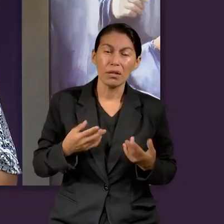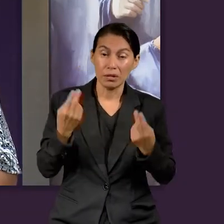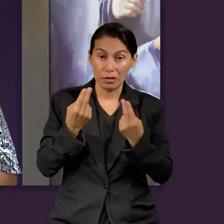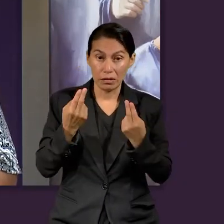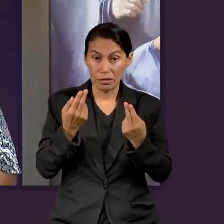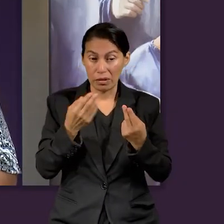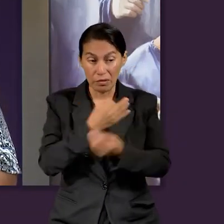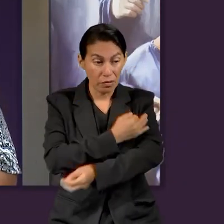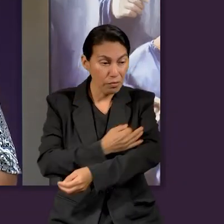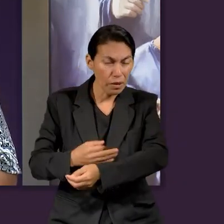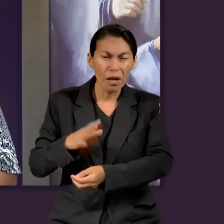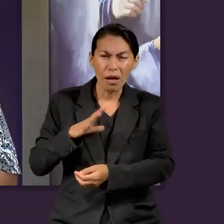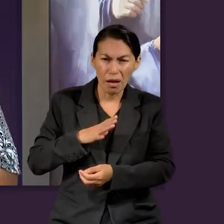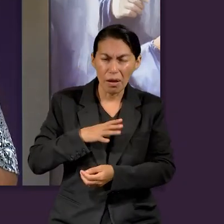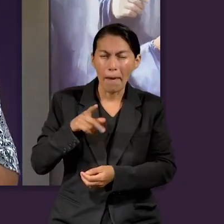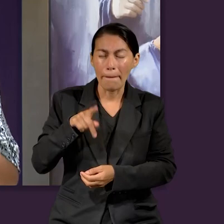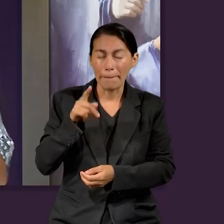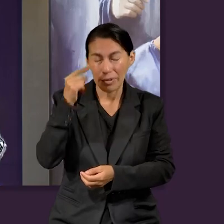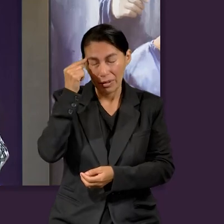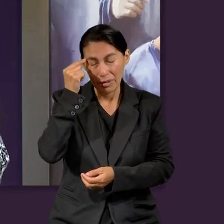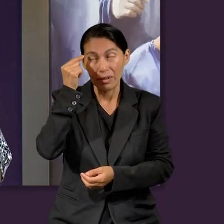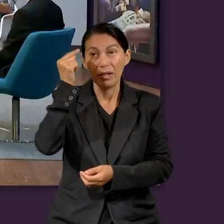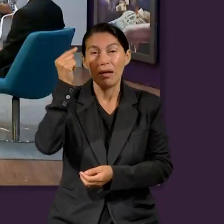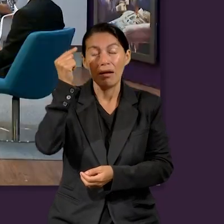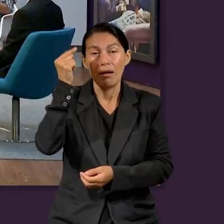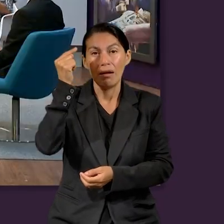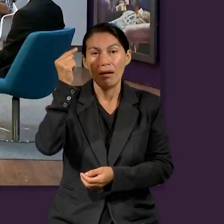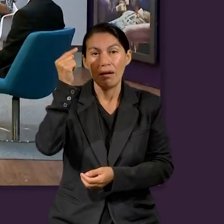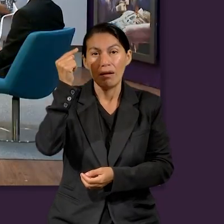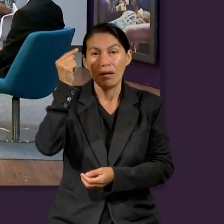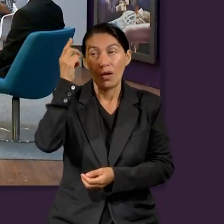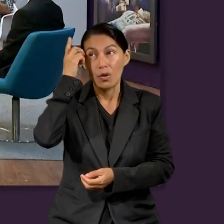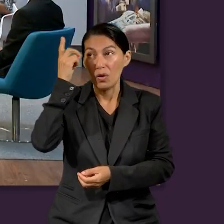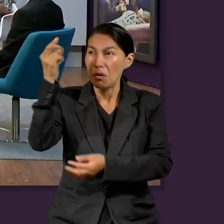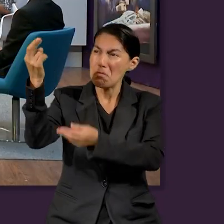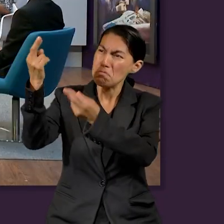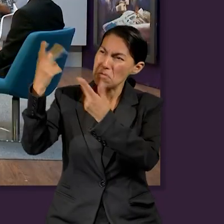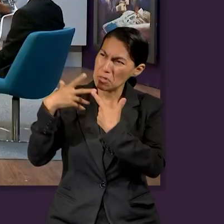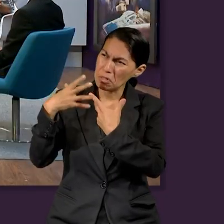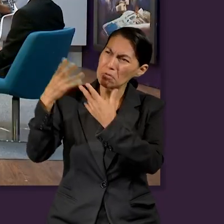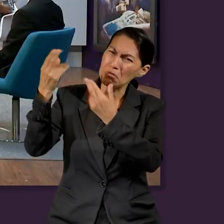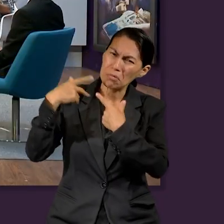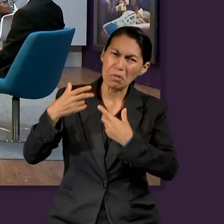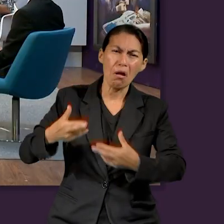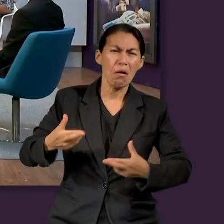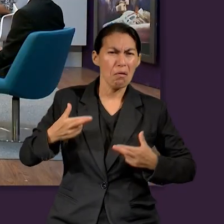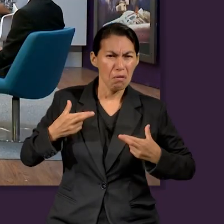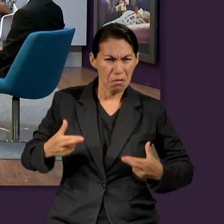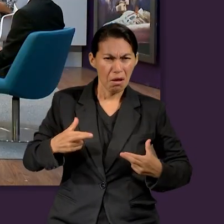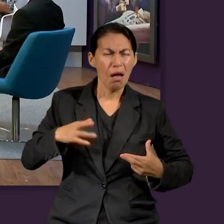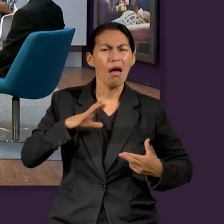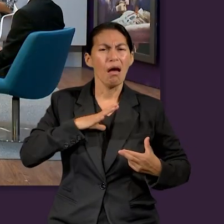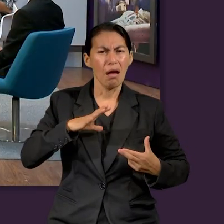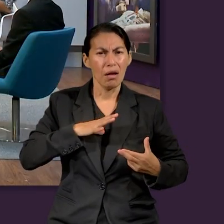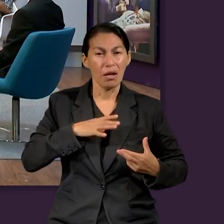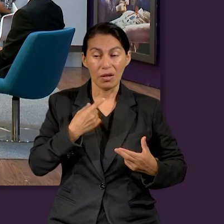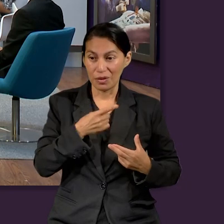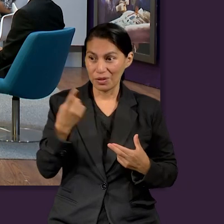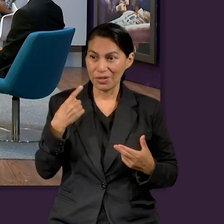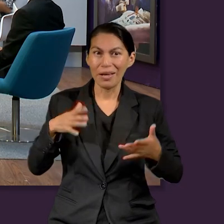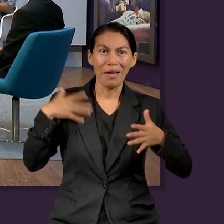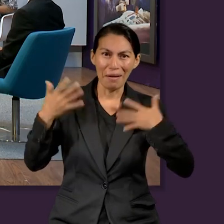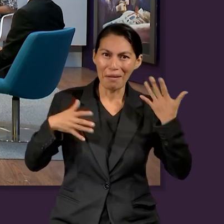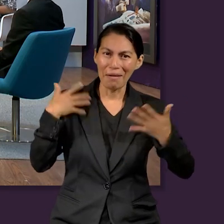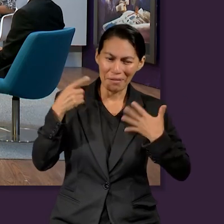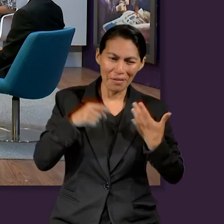necesidades, no sé, familiares. Pero imaginemos una escena donde Dios nos da riquezas, ¿no? Ok. Nosotros